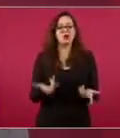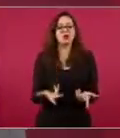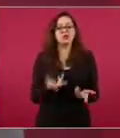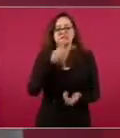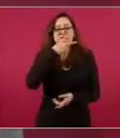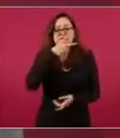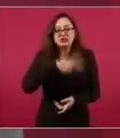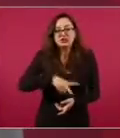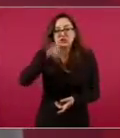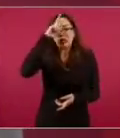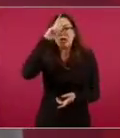ignorancia. Gracias. Gracias. Gracias. Gracias. Gracias. Gracias. Gracias.